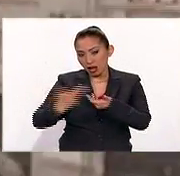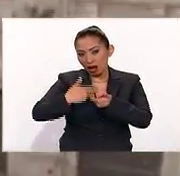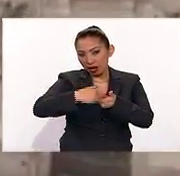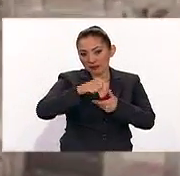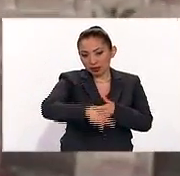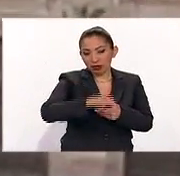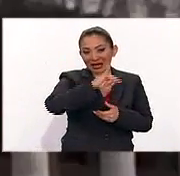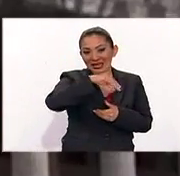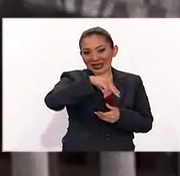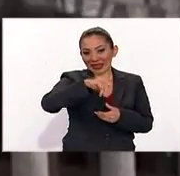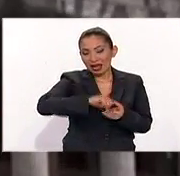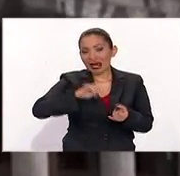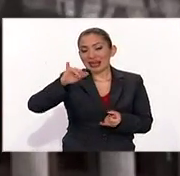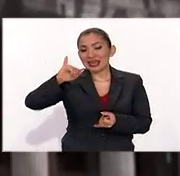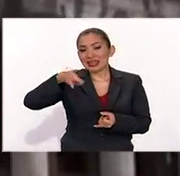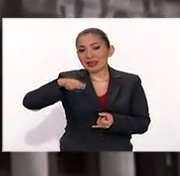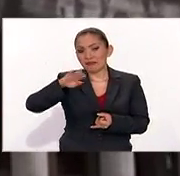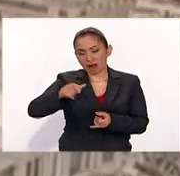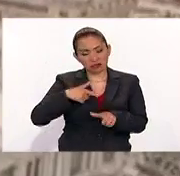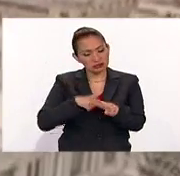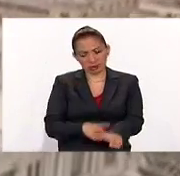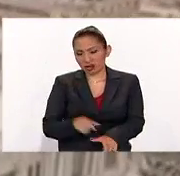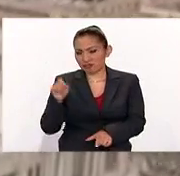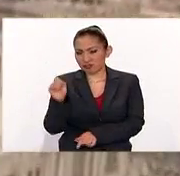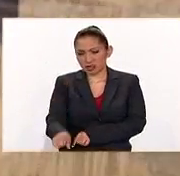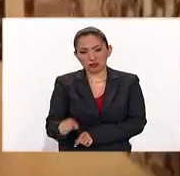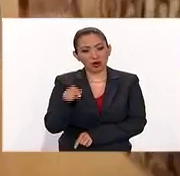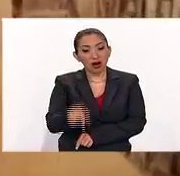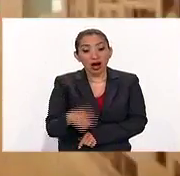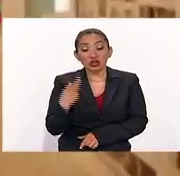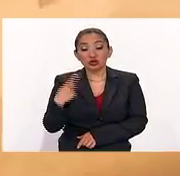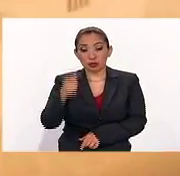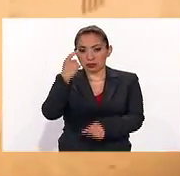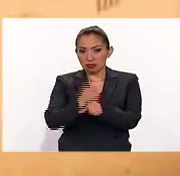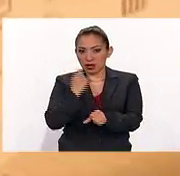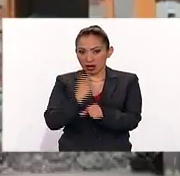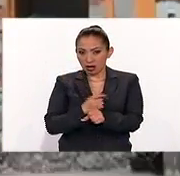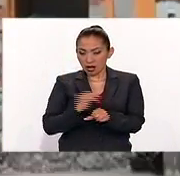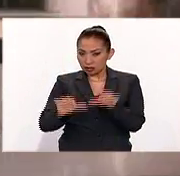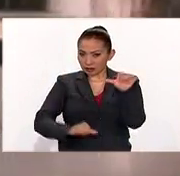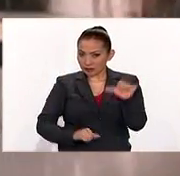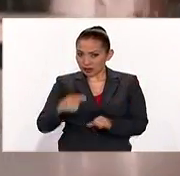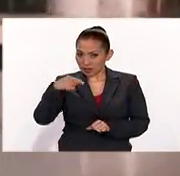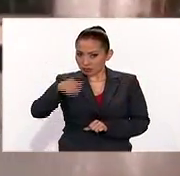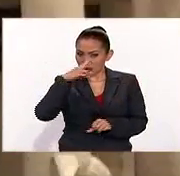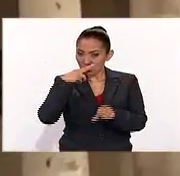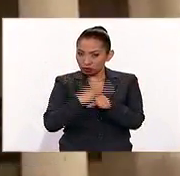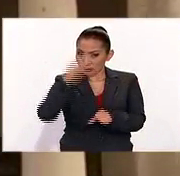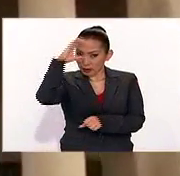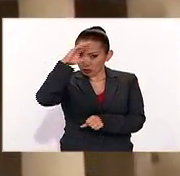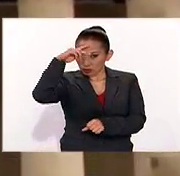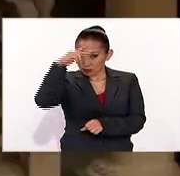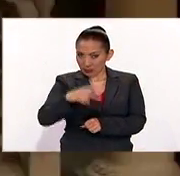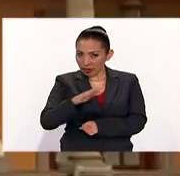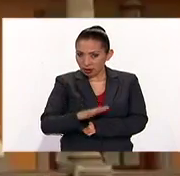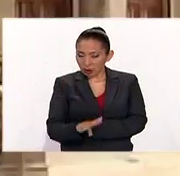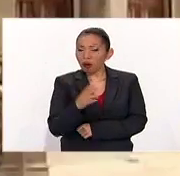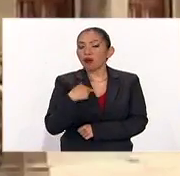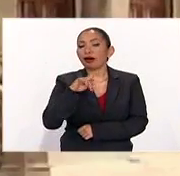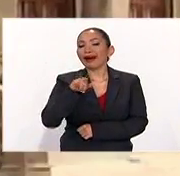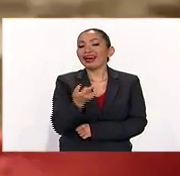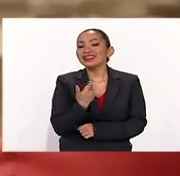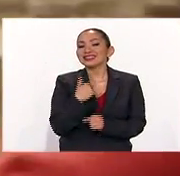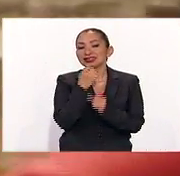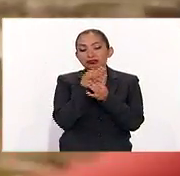sector como el INAH y el INBA se mantendrán. Señaló que entre sus primeras acciones como responsable de cultura del país estará la